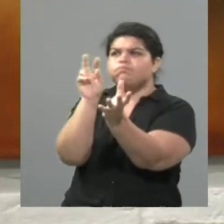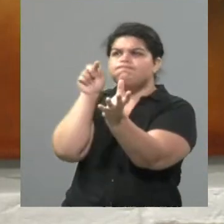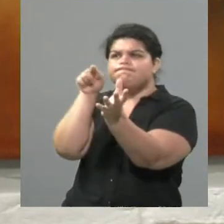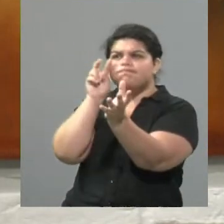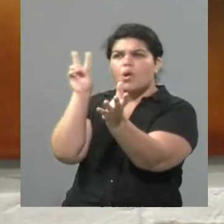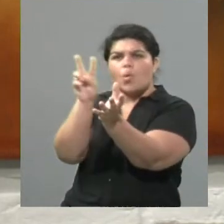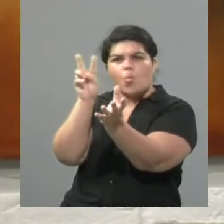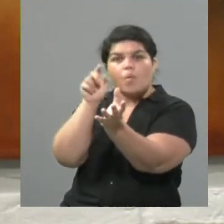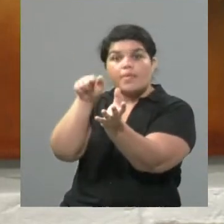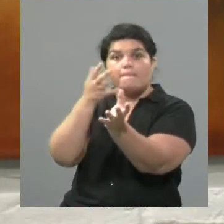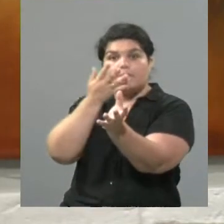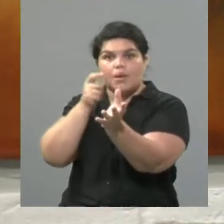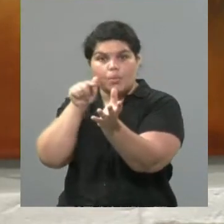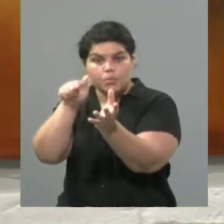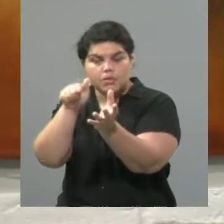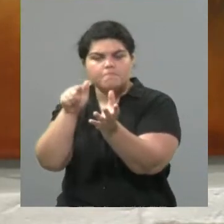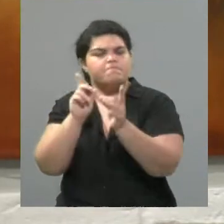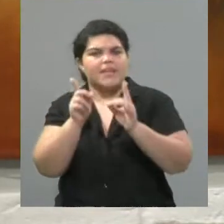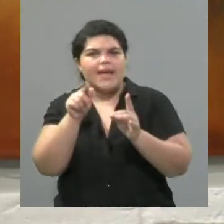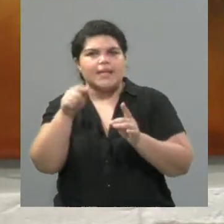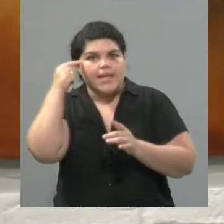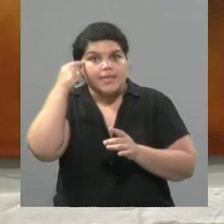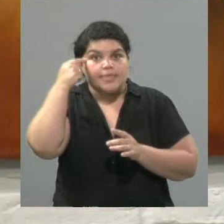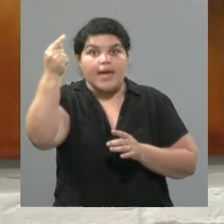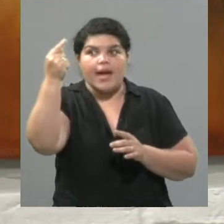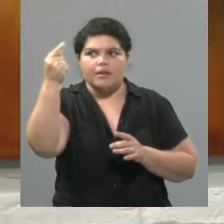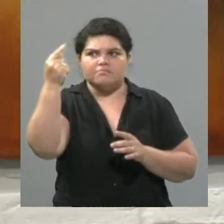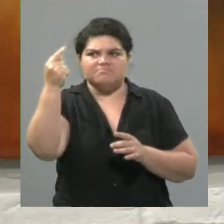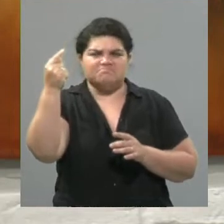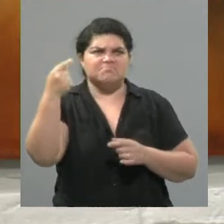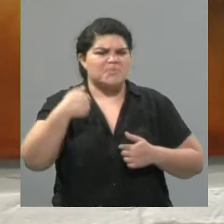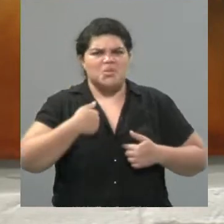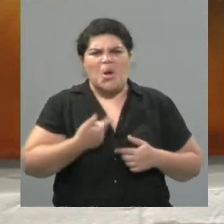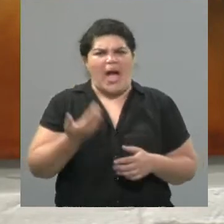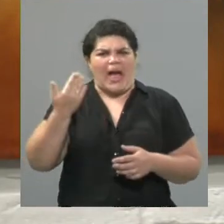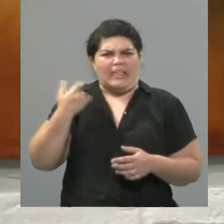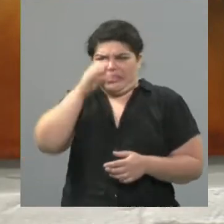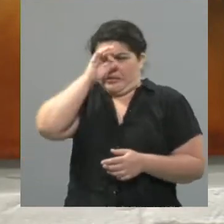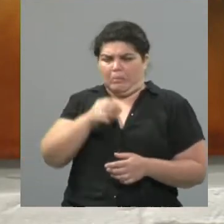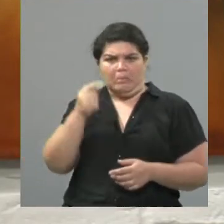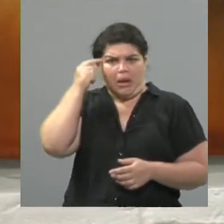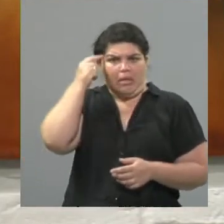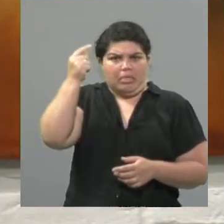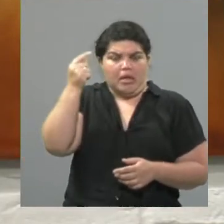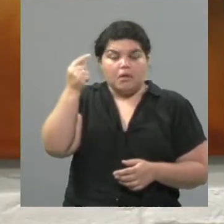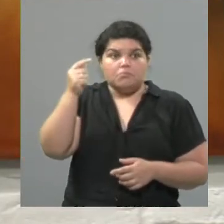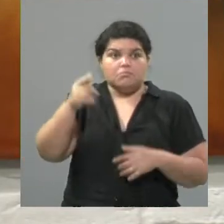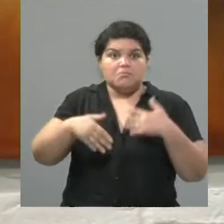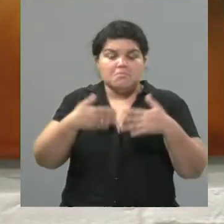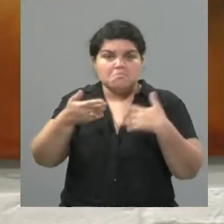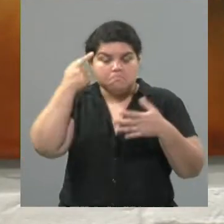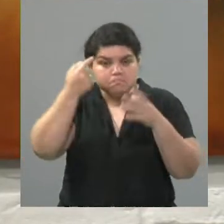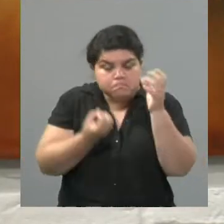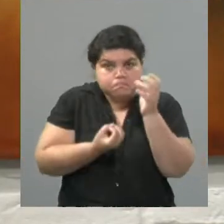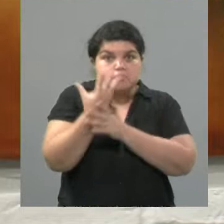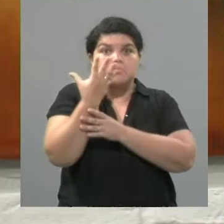Y así fue como surgió. Para mí fue una idea completamente descabellada en el comienzo. Después se la plantee él y bueno, no le pareció